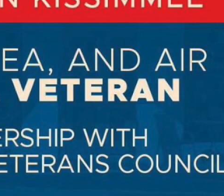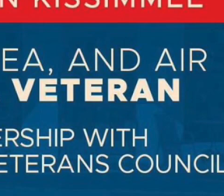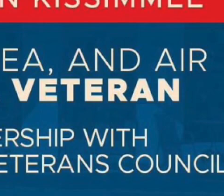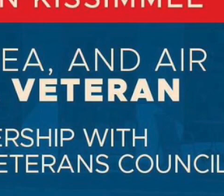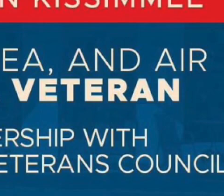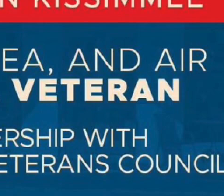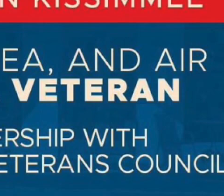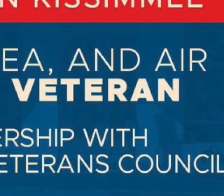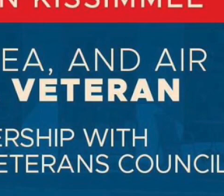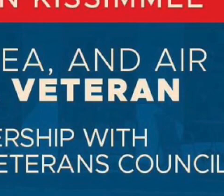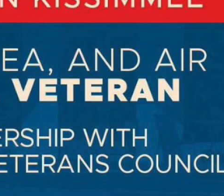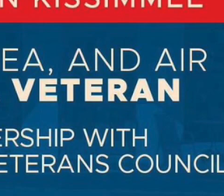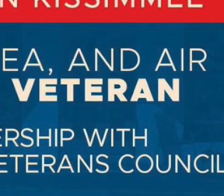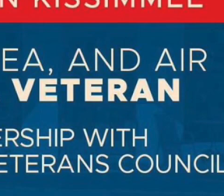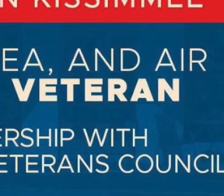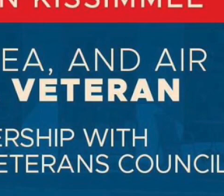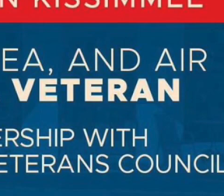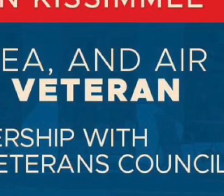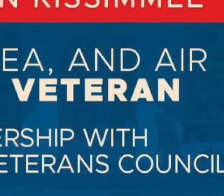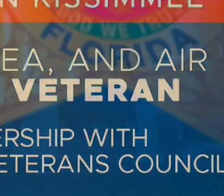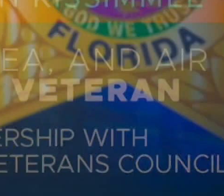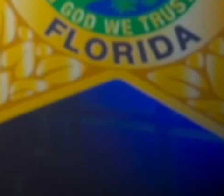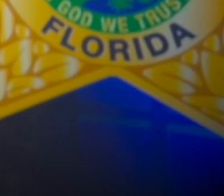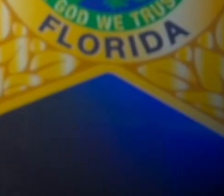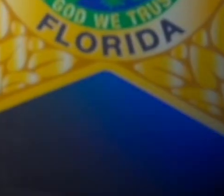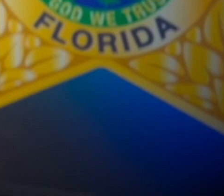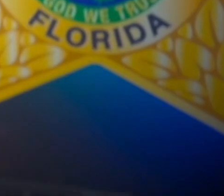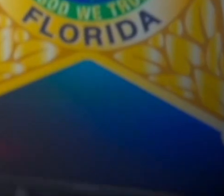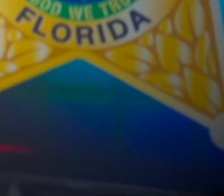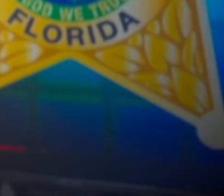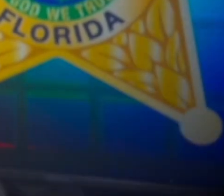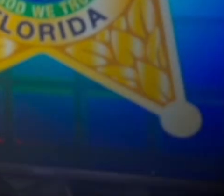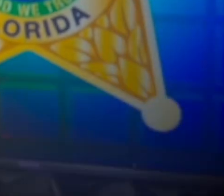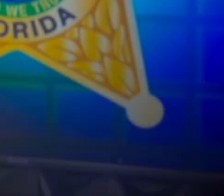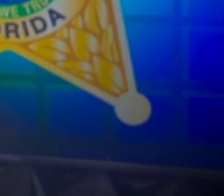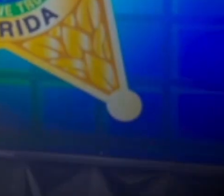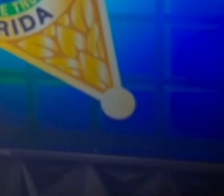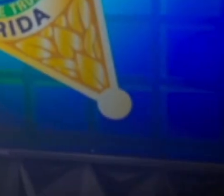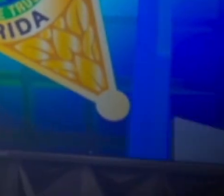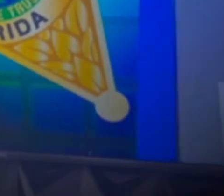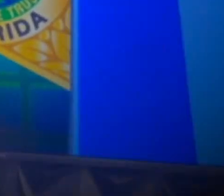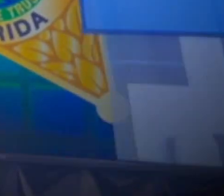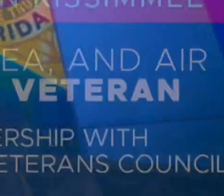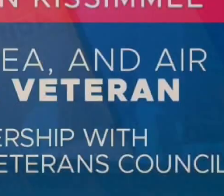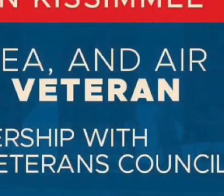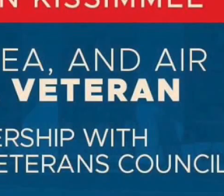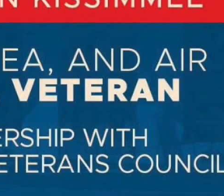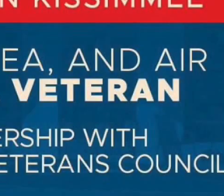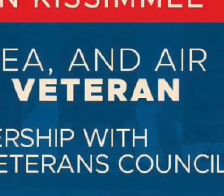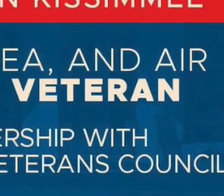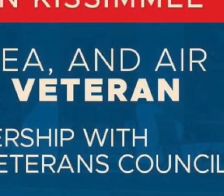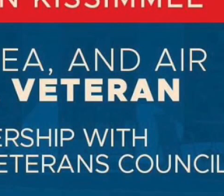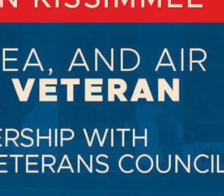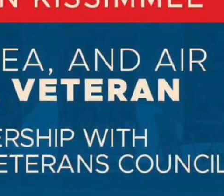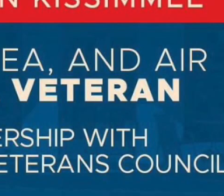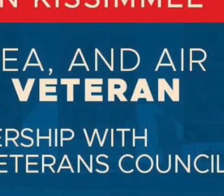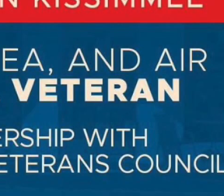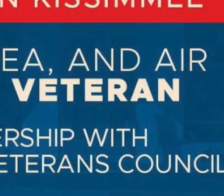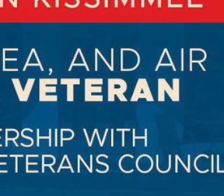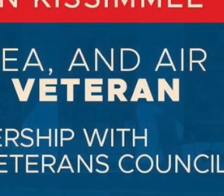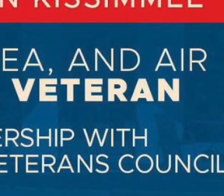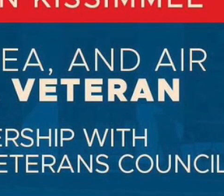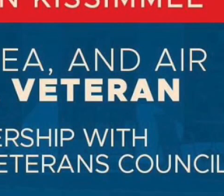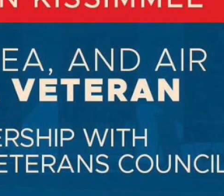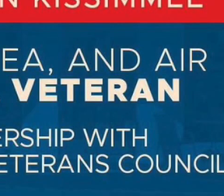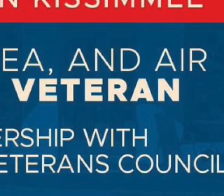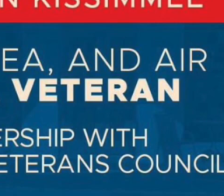paradas en homenaje y rindiéndole honor a los veteranos. Allá los esperamos. Dígale usted a su familia y